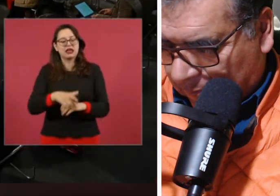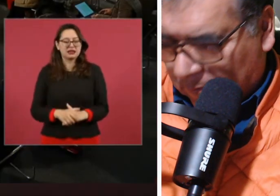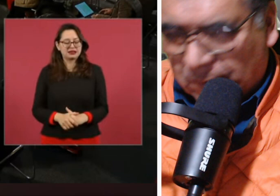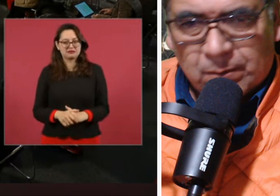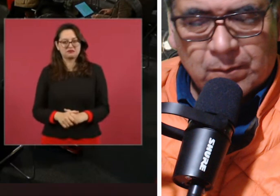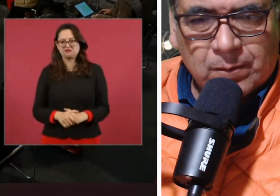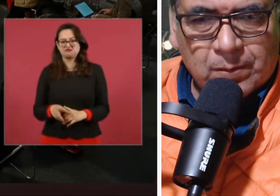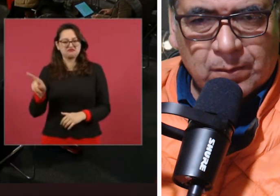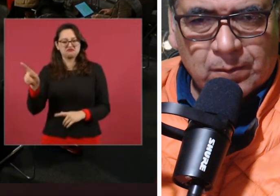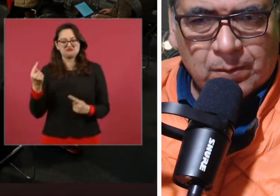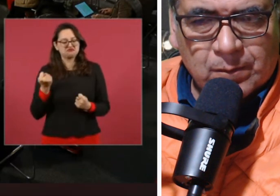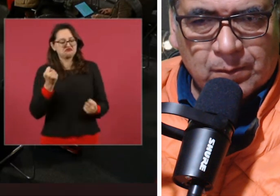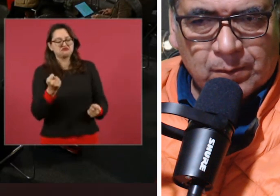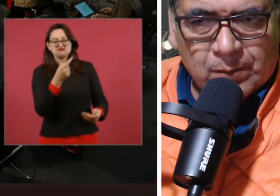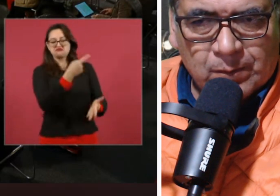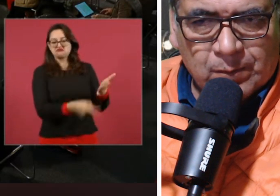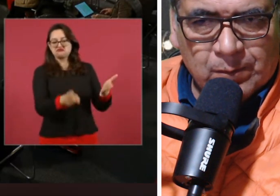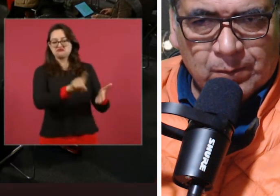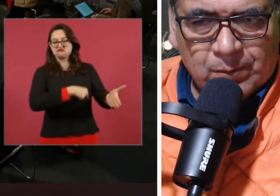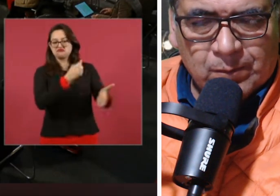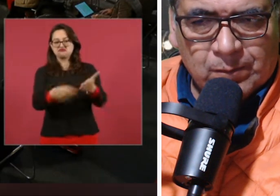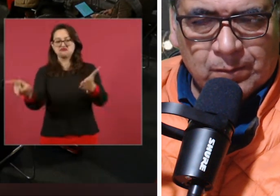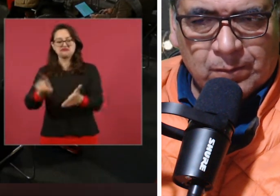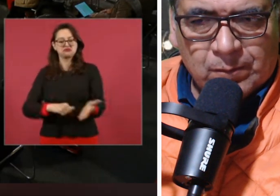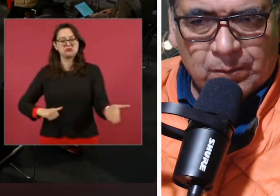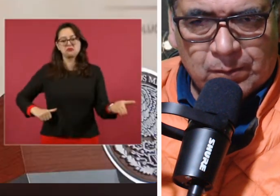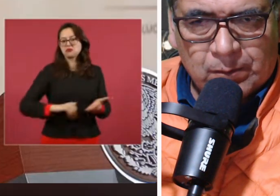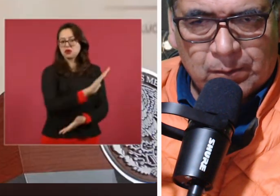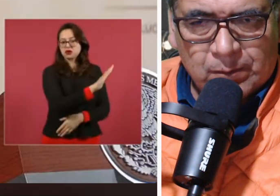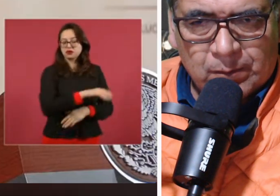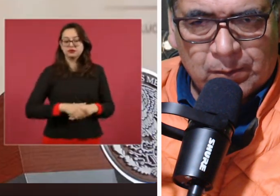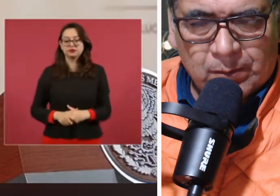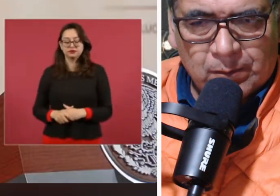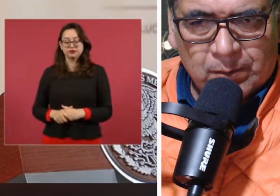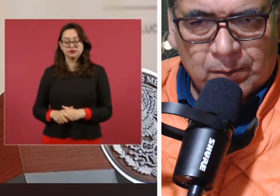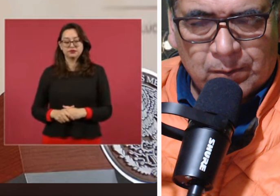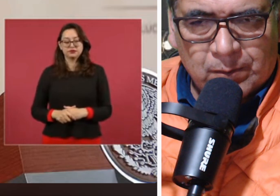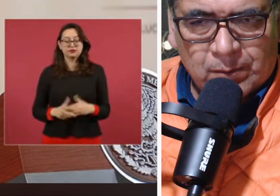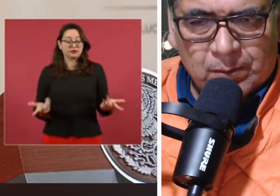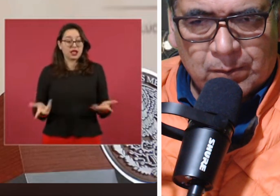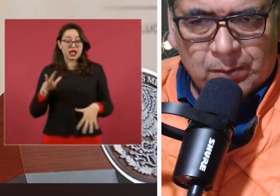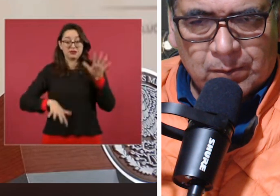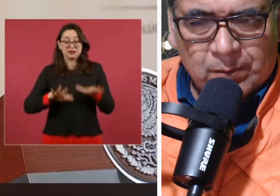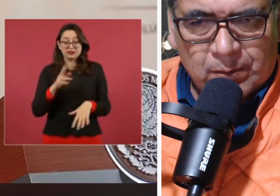Te los voy a explicar, sobre todo para la gente.